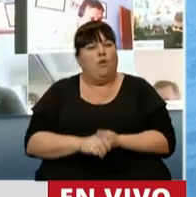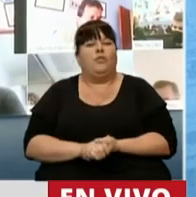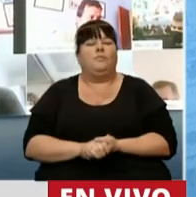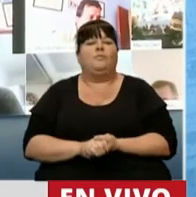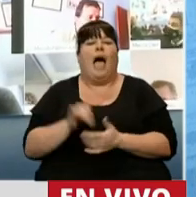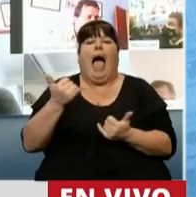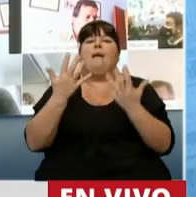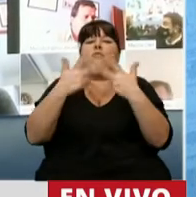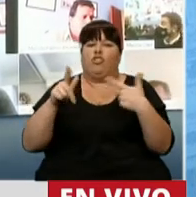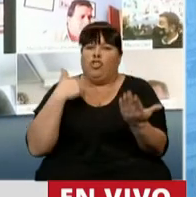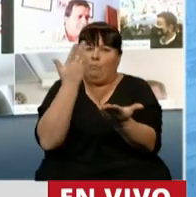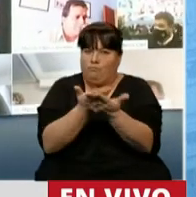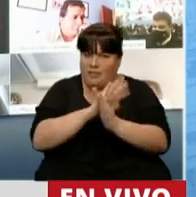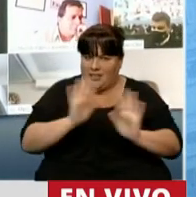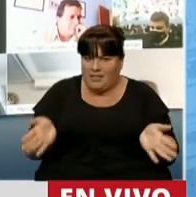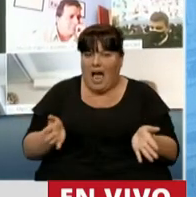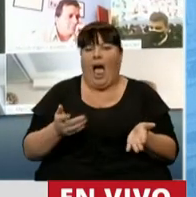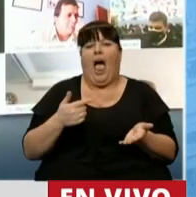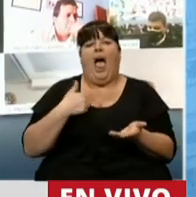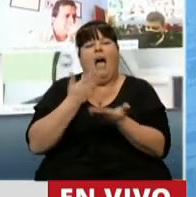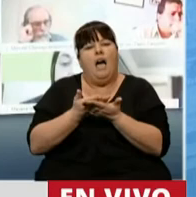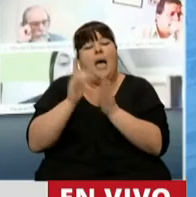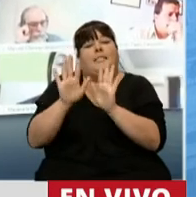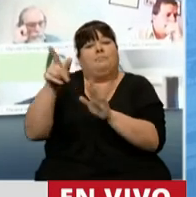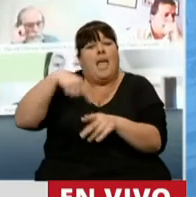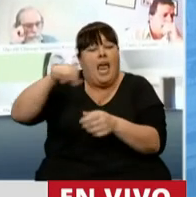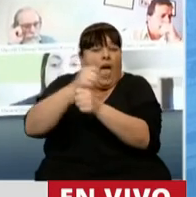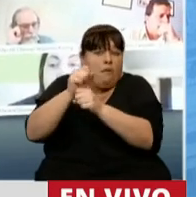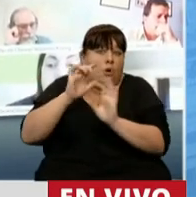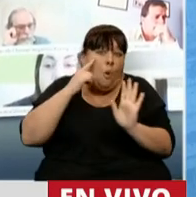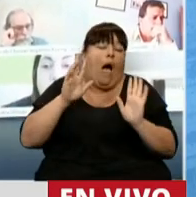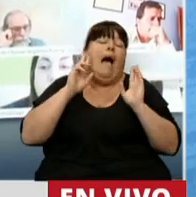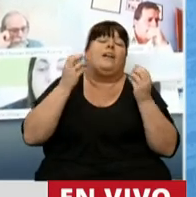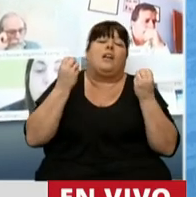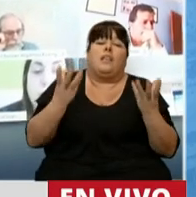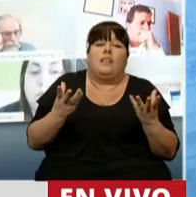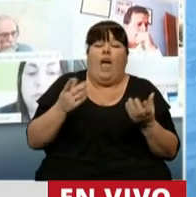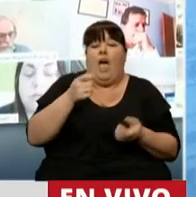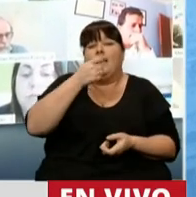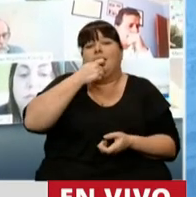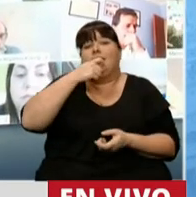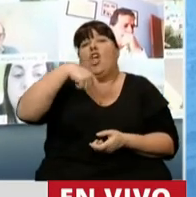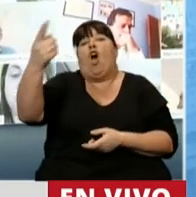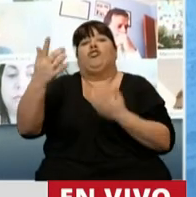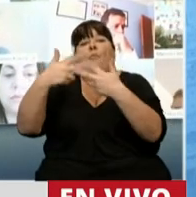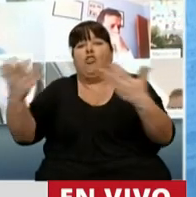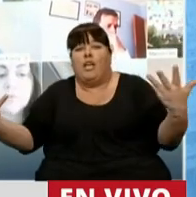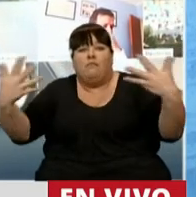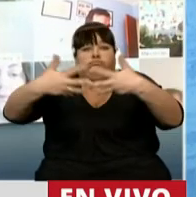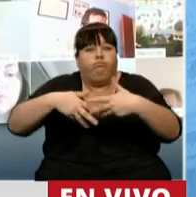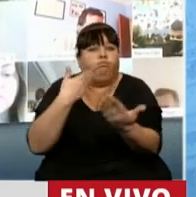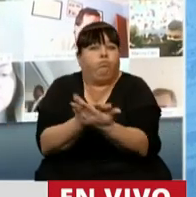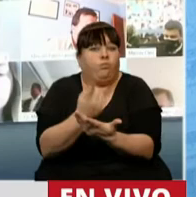un proyecto que hemos presentado y que hemos puesto a la consideración y que creemos que hay que ver cómo con los otros proyectos se puedan